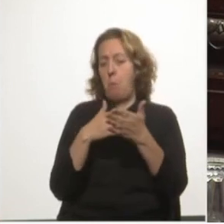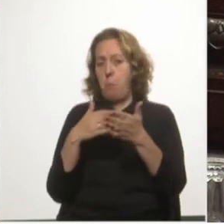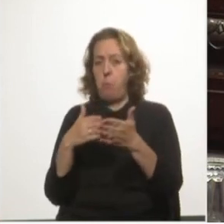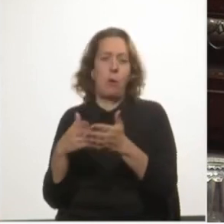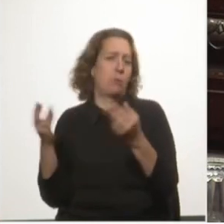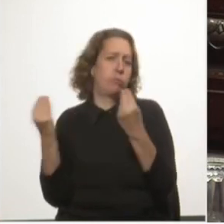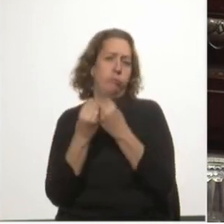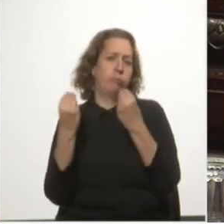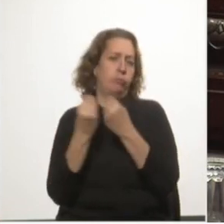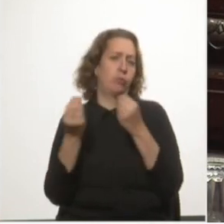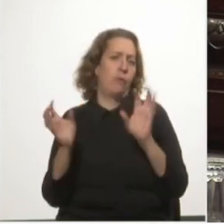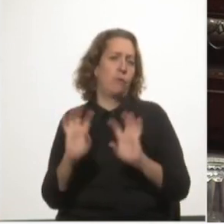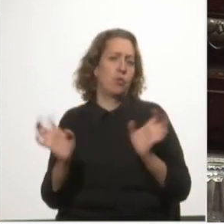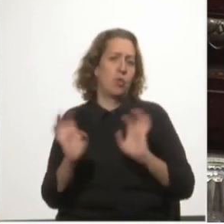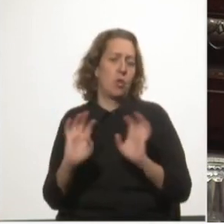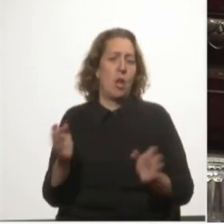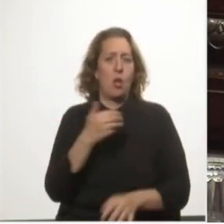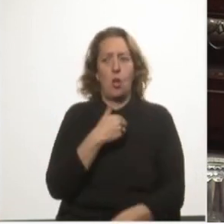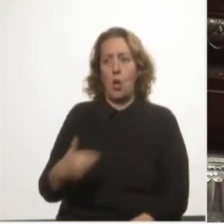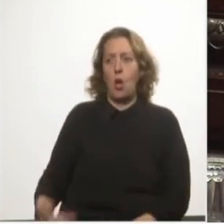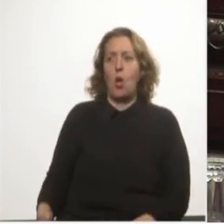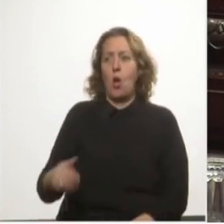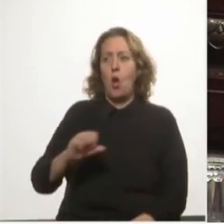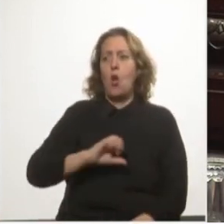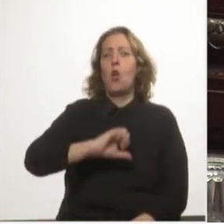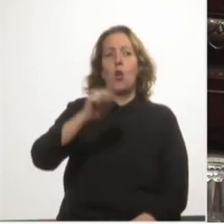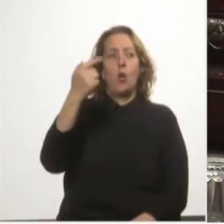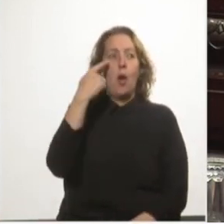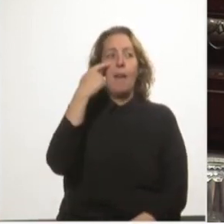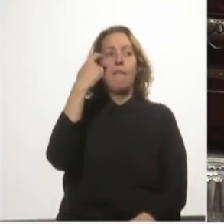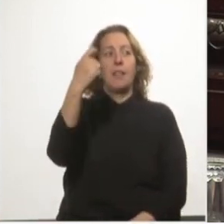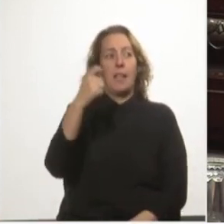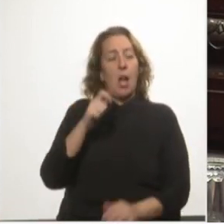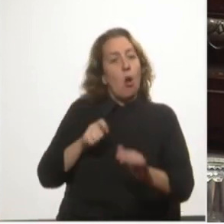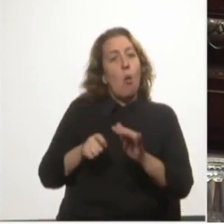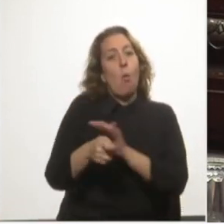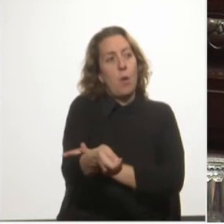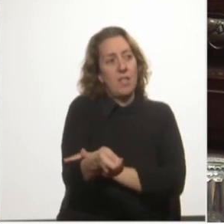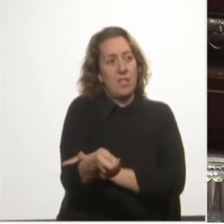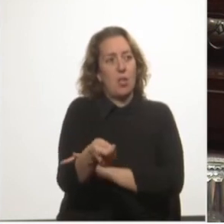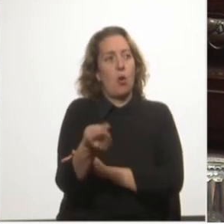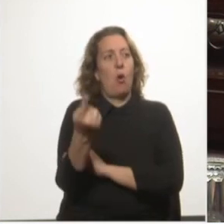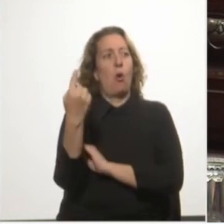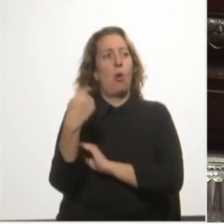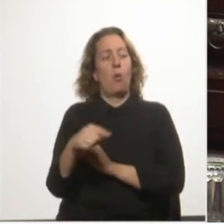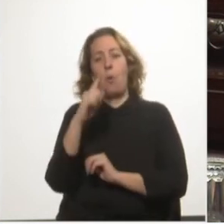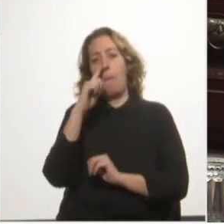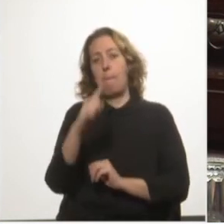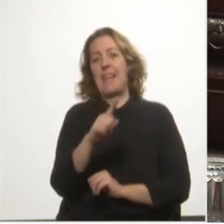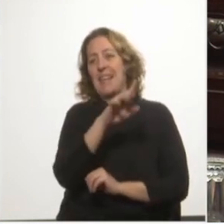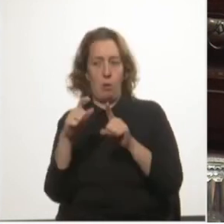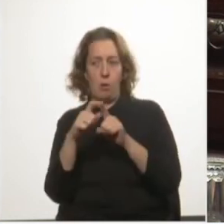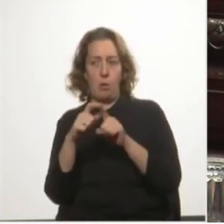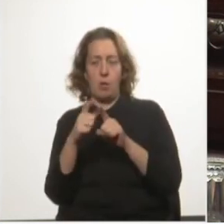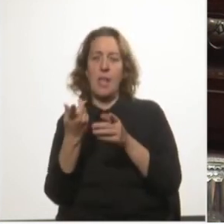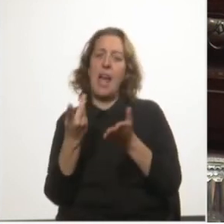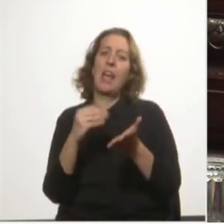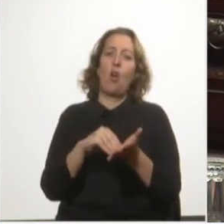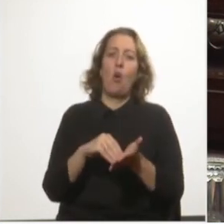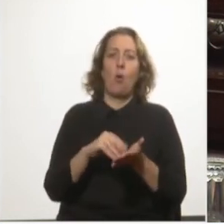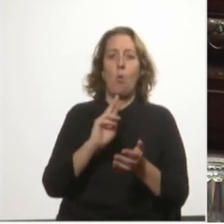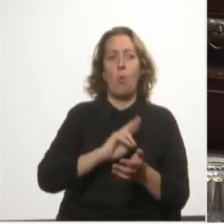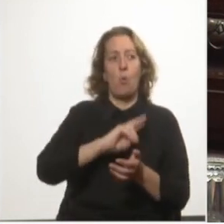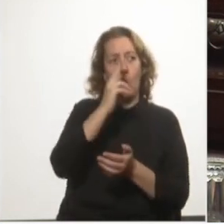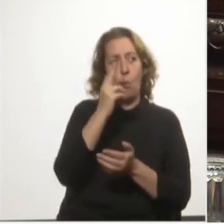se logró evitar un juicio inminente al Estado en la terminal Cuenca del Plata de unos 1.500 millones de dólares. El de Uruguay